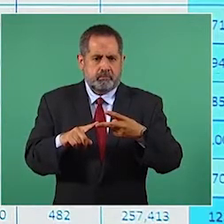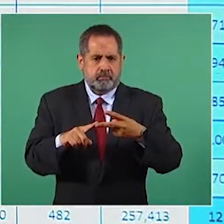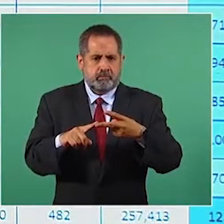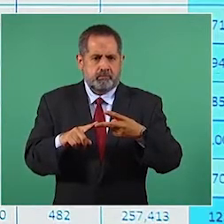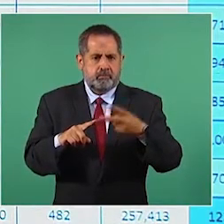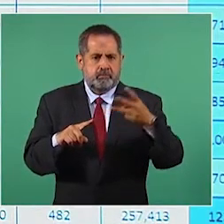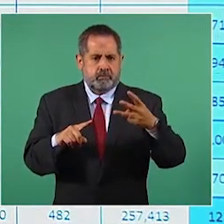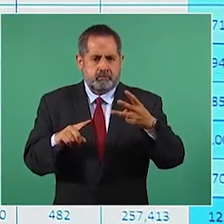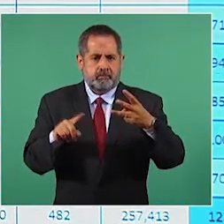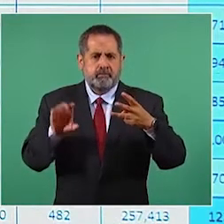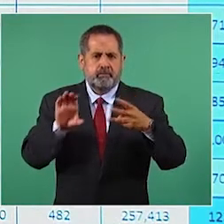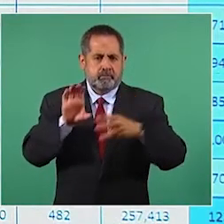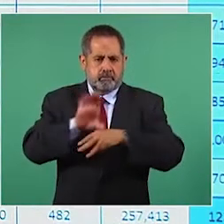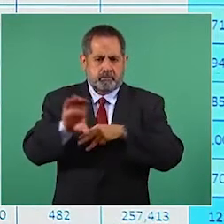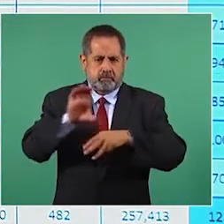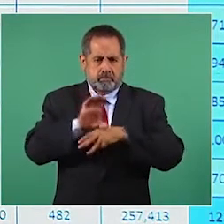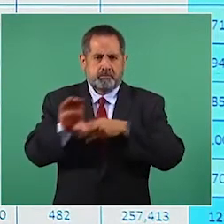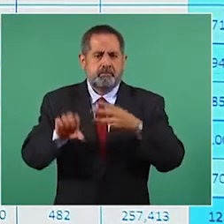Tercero, Colombia.